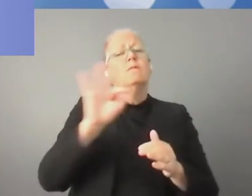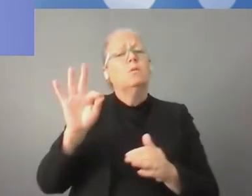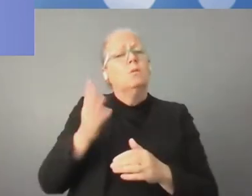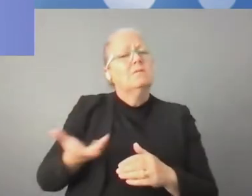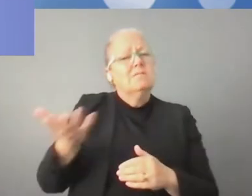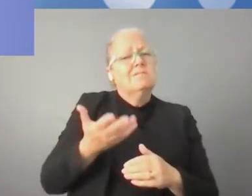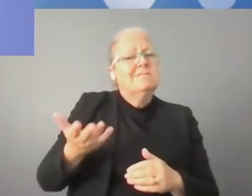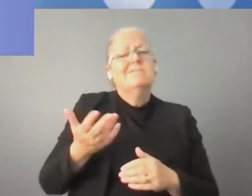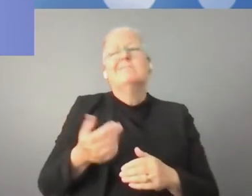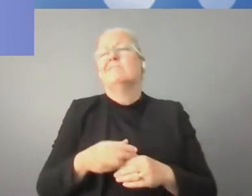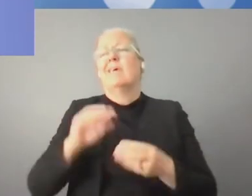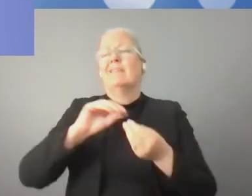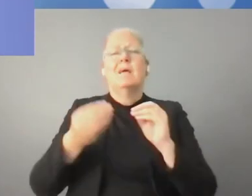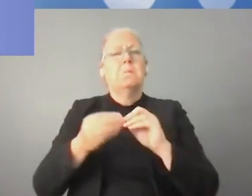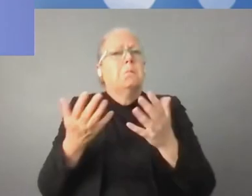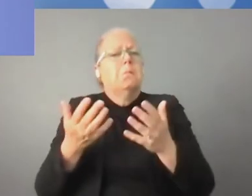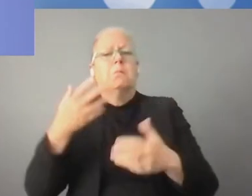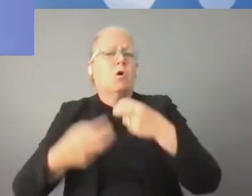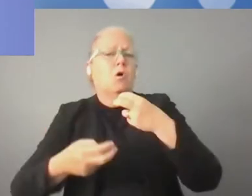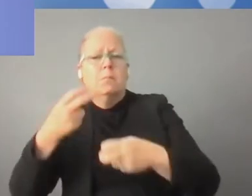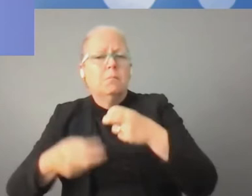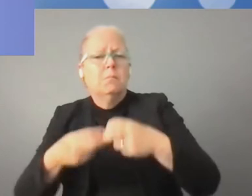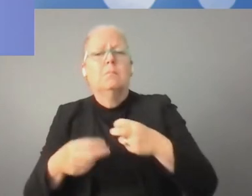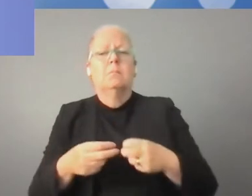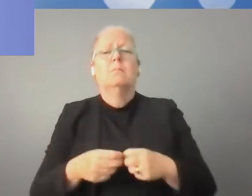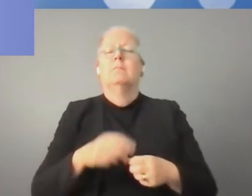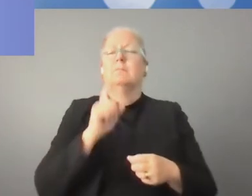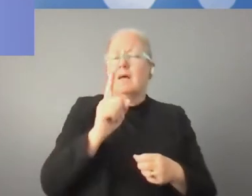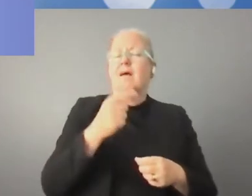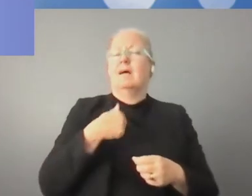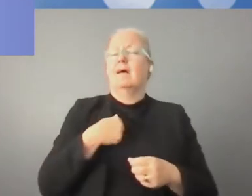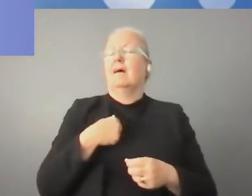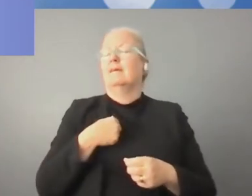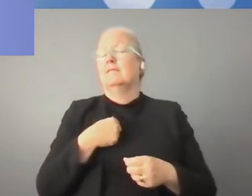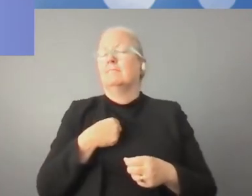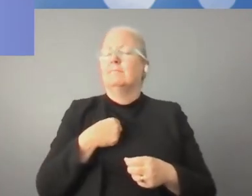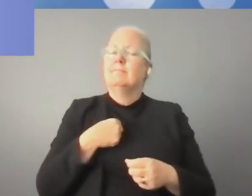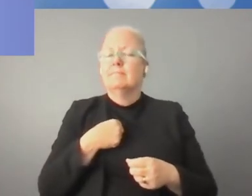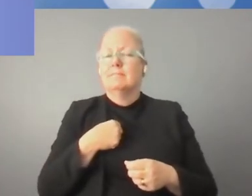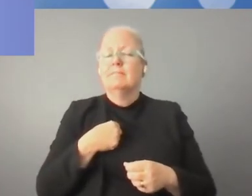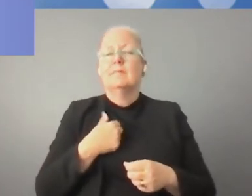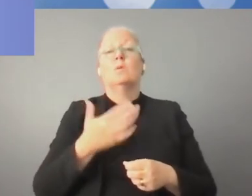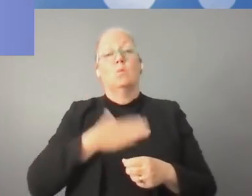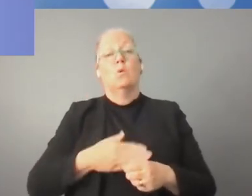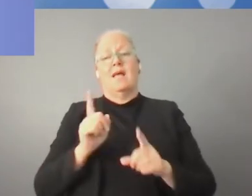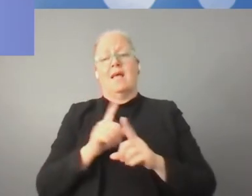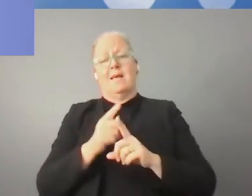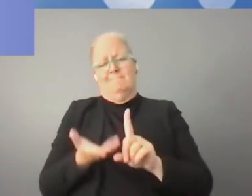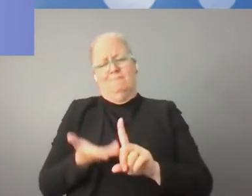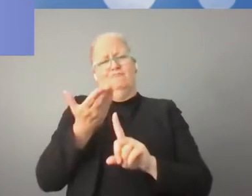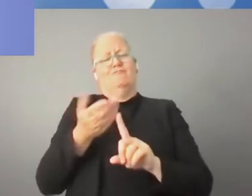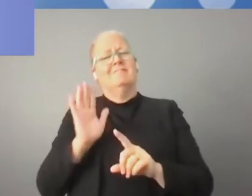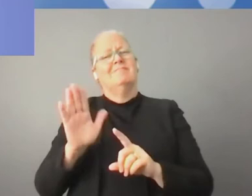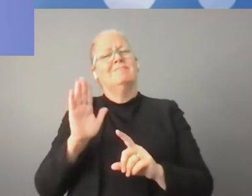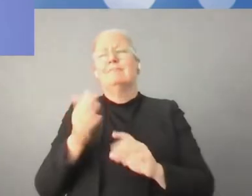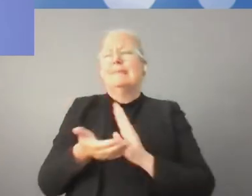Y el segundo punto se refiere a recursos humanos. Muchas veces esto es un problema, a veces porque